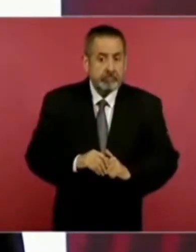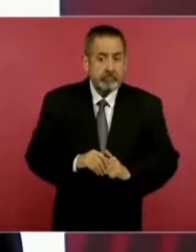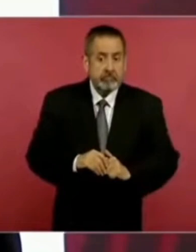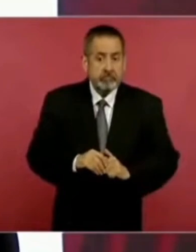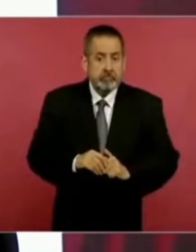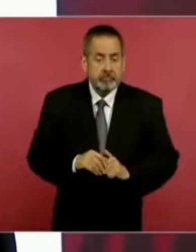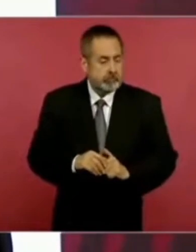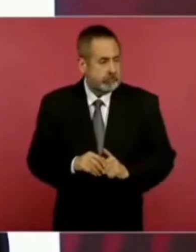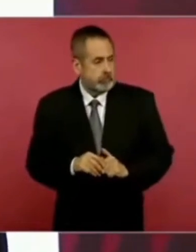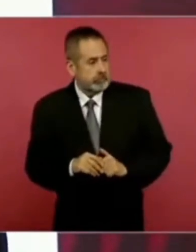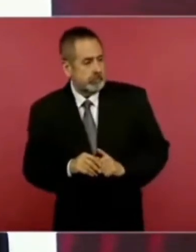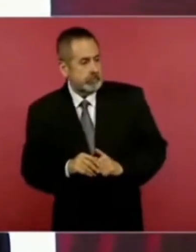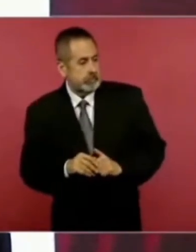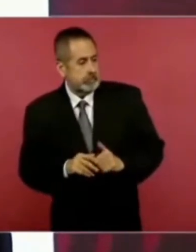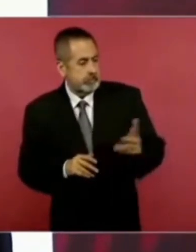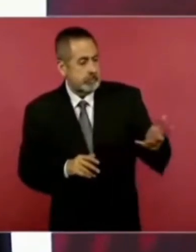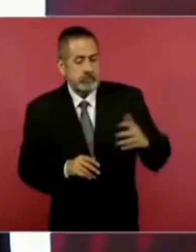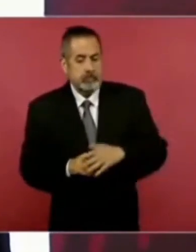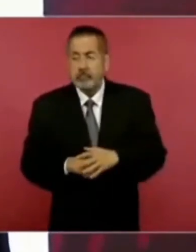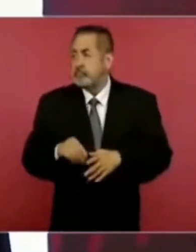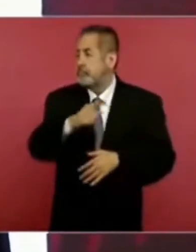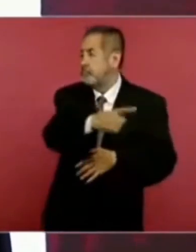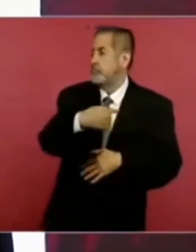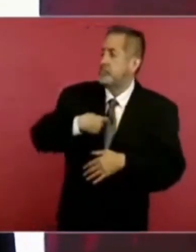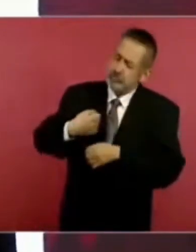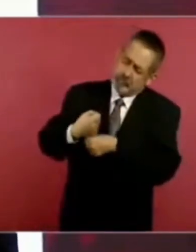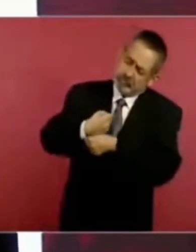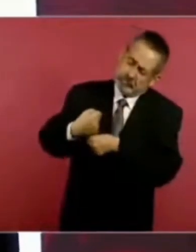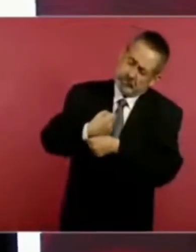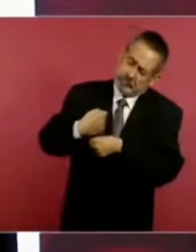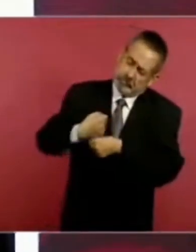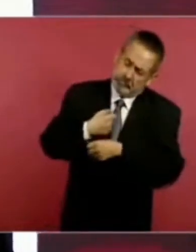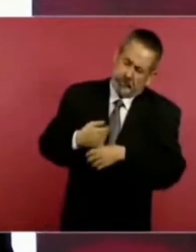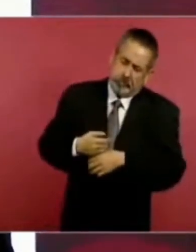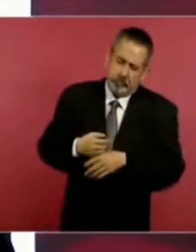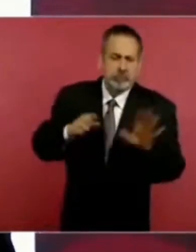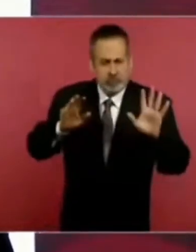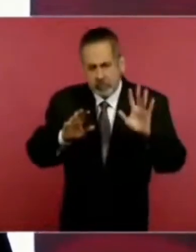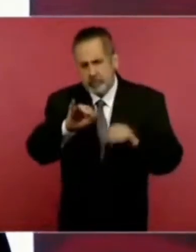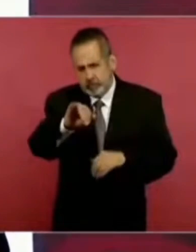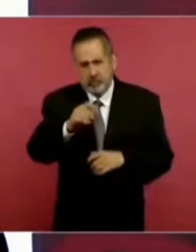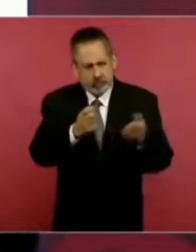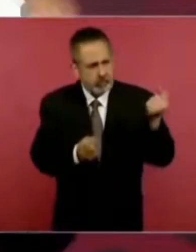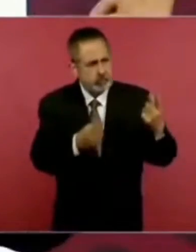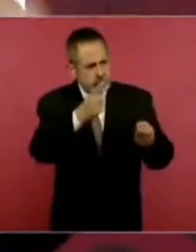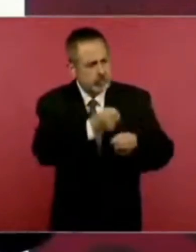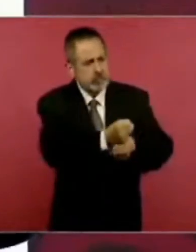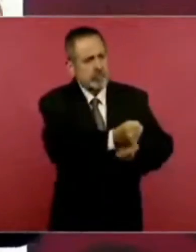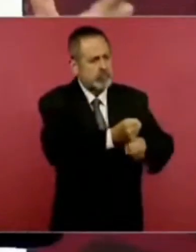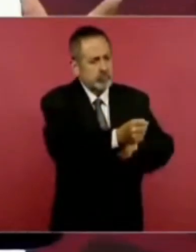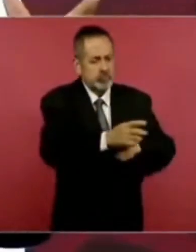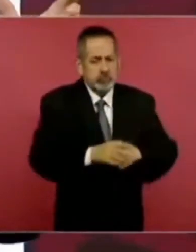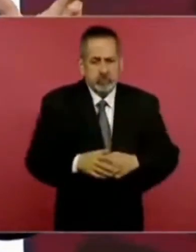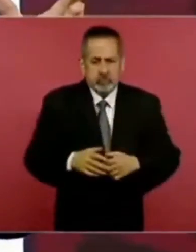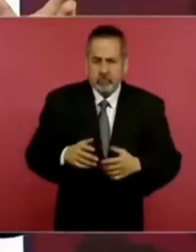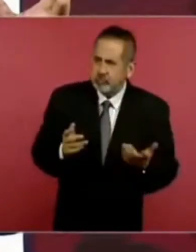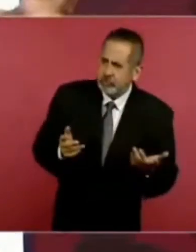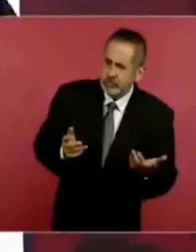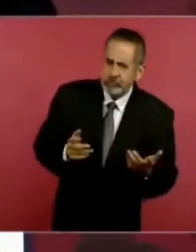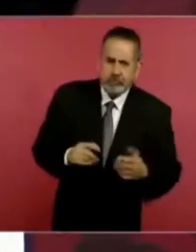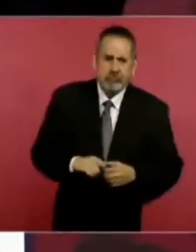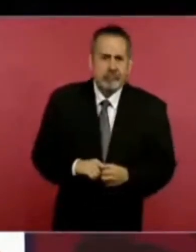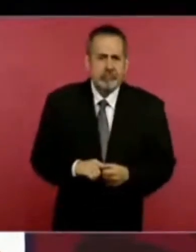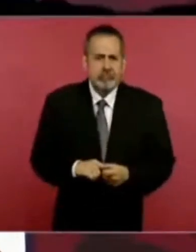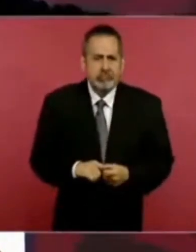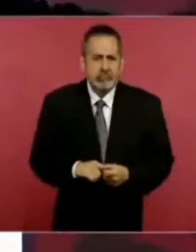Porque argumentan que fueron torturados y sí, algunos fueron torturados, nada más que el